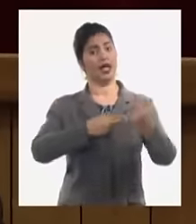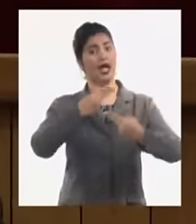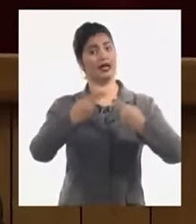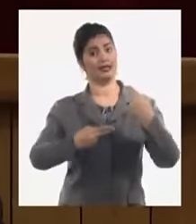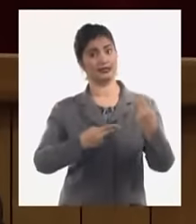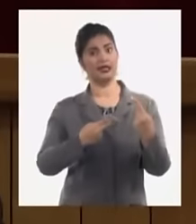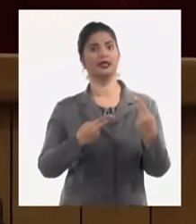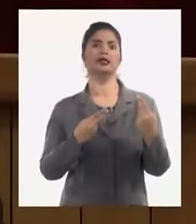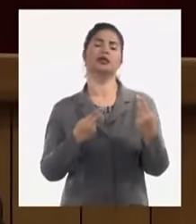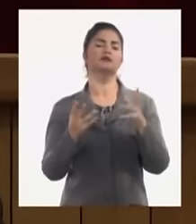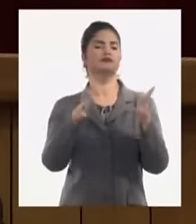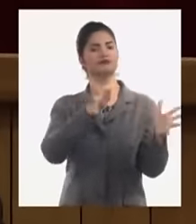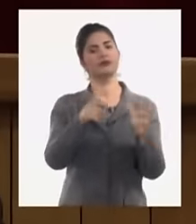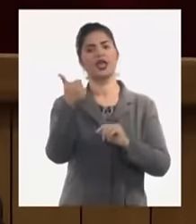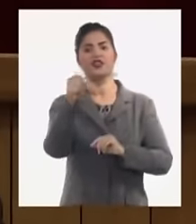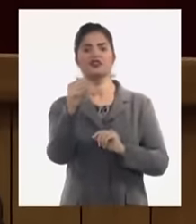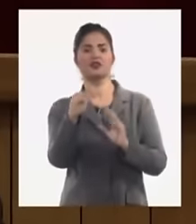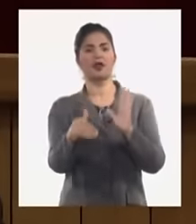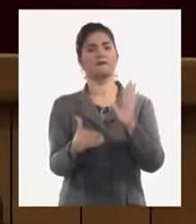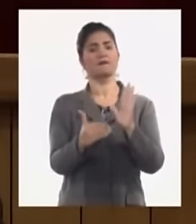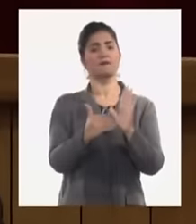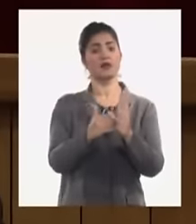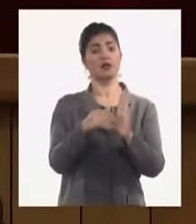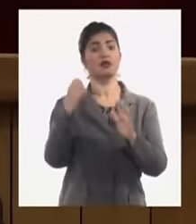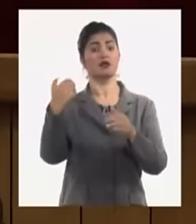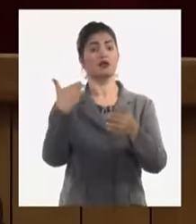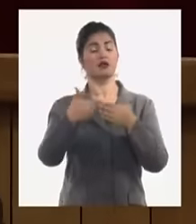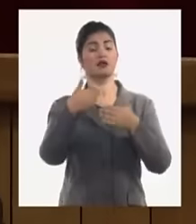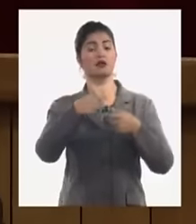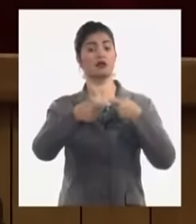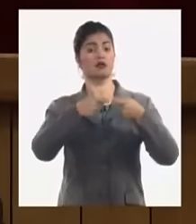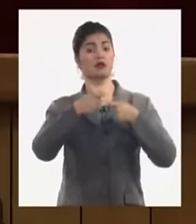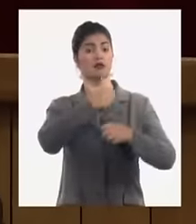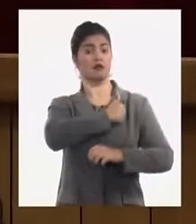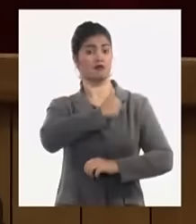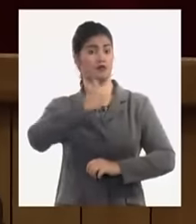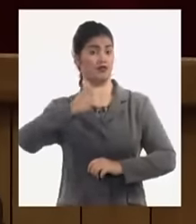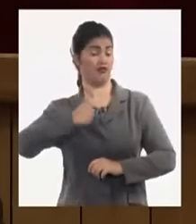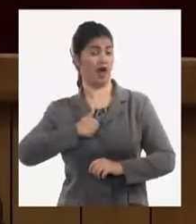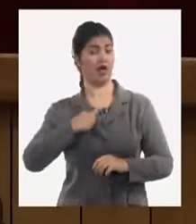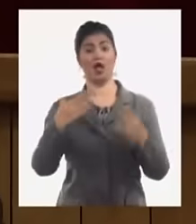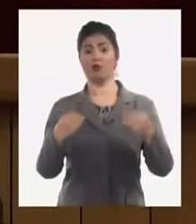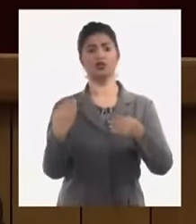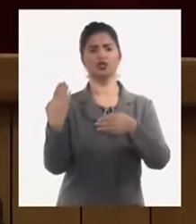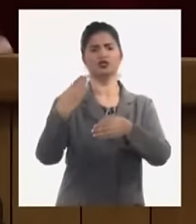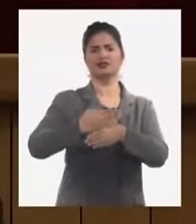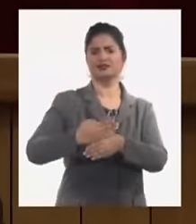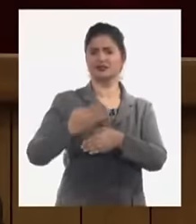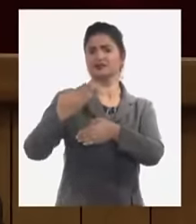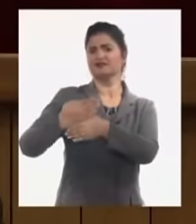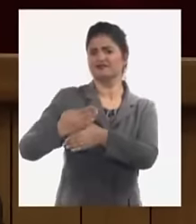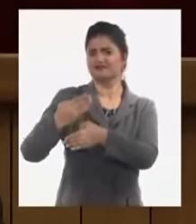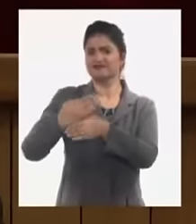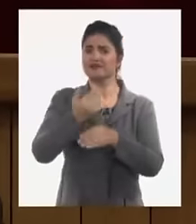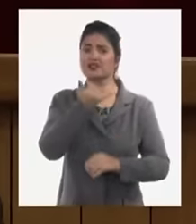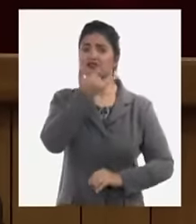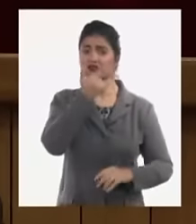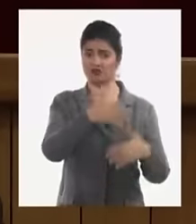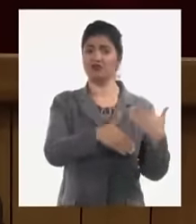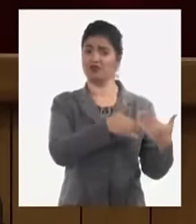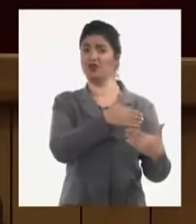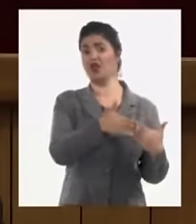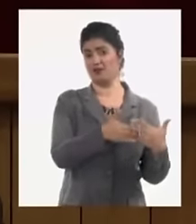las casi diez mil MIPIMES han surgido muchas distorsiones muchos problemas entre las relaciones